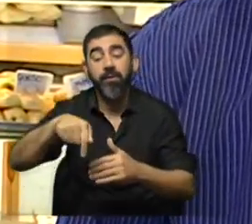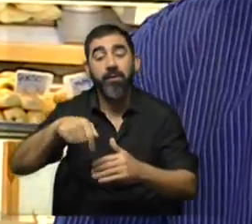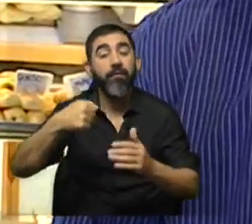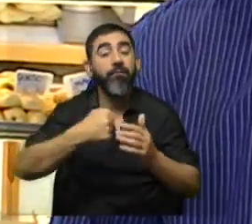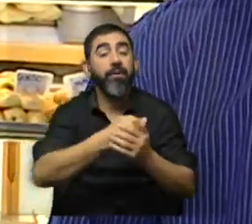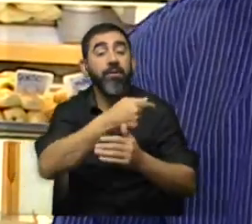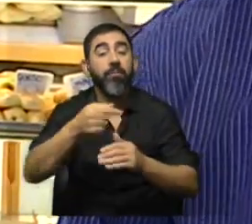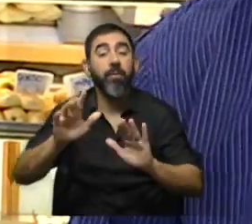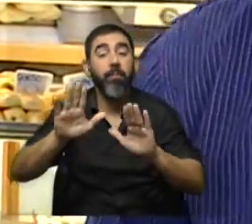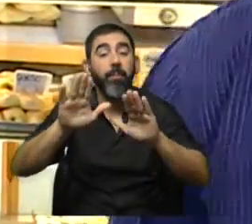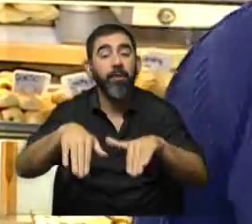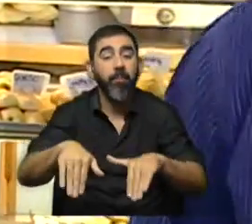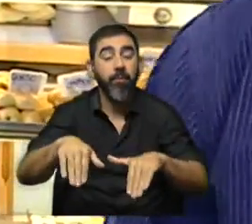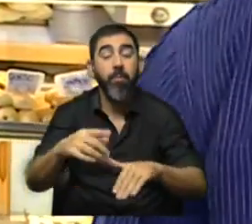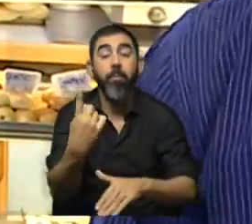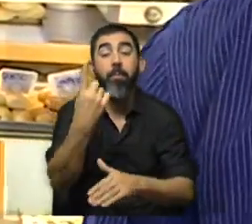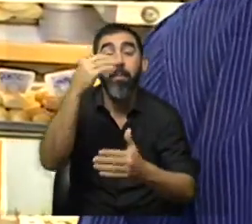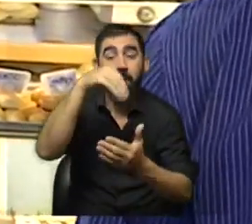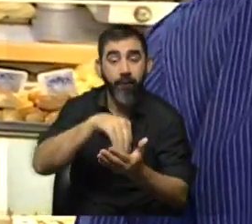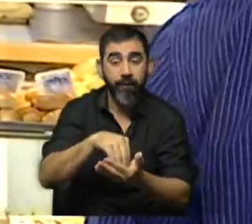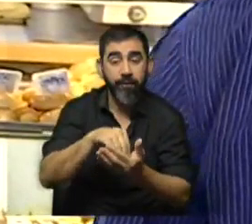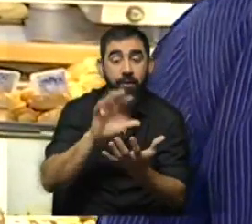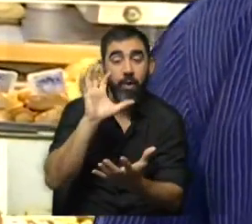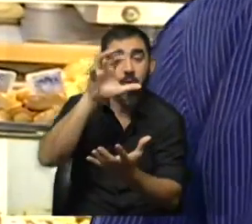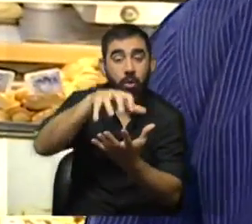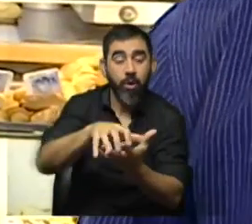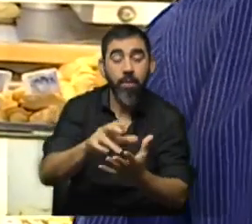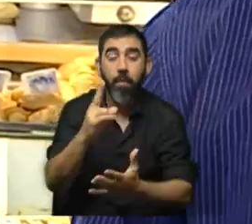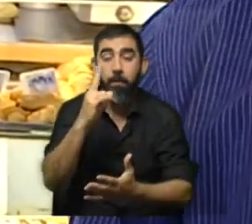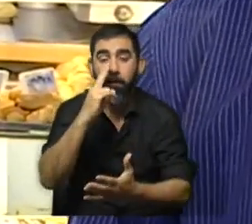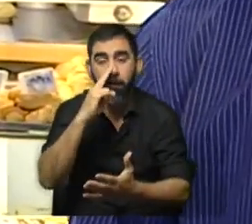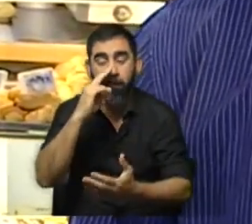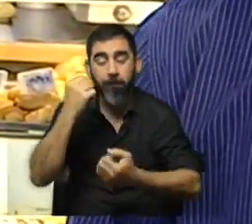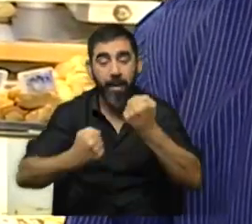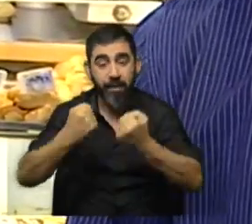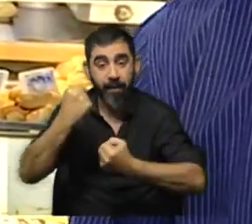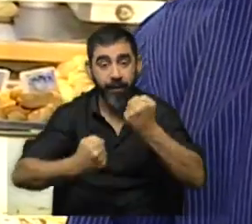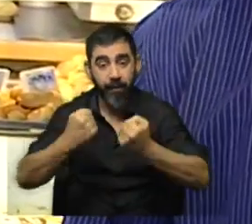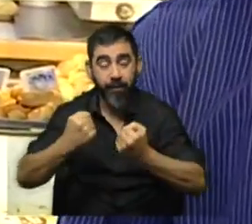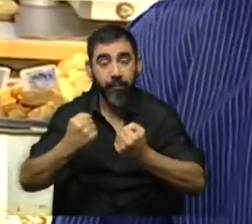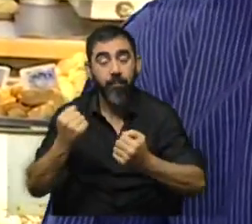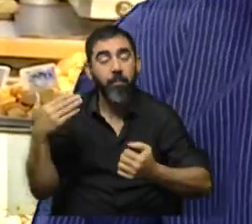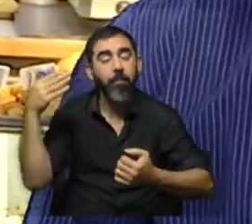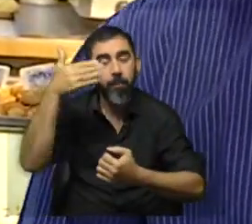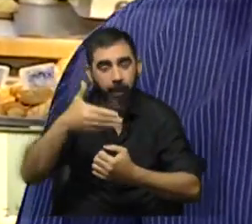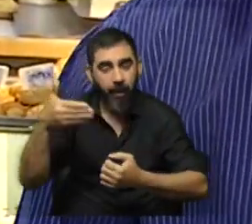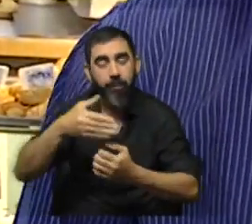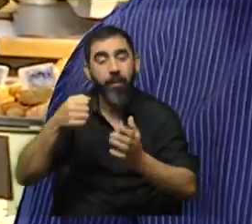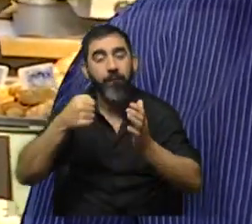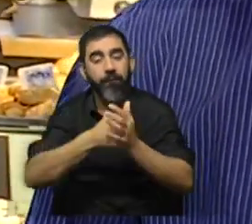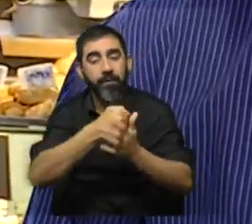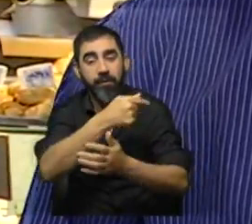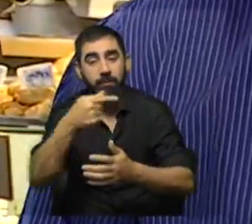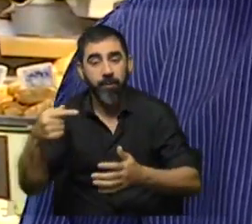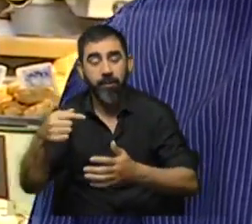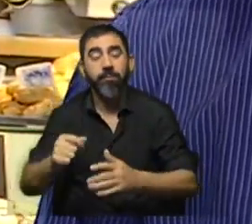del patrimonio y por primera vez el Centro de Industriales Panaderos está participando de este fin de semana del